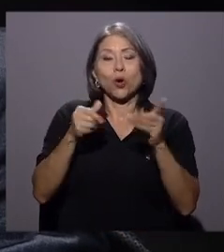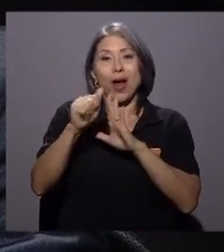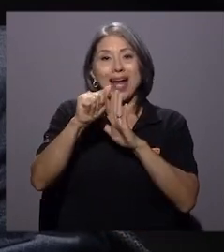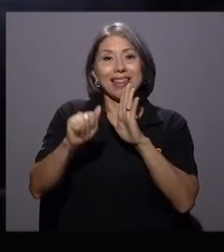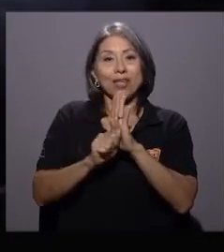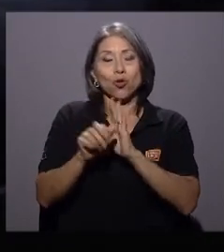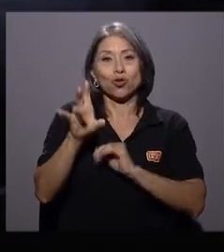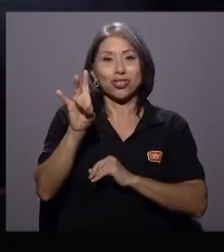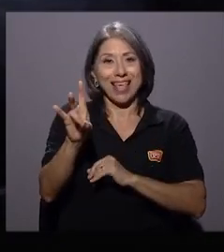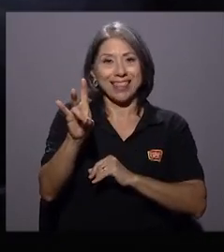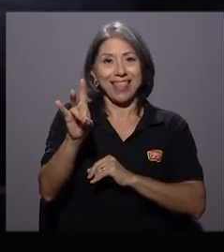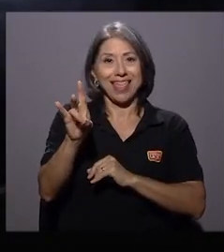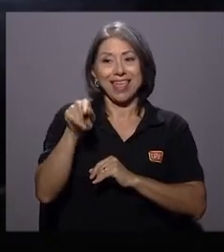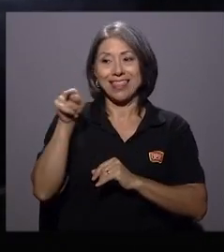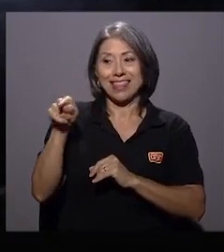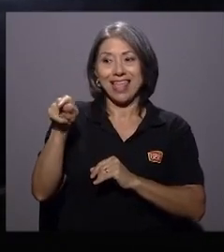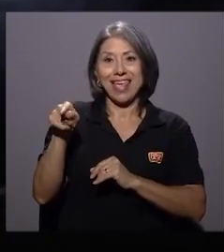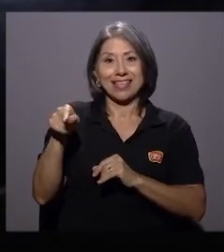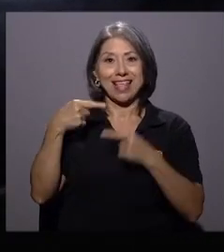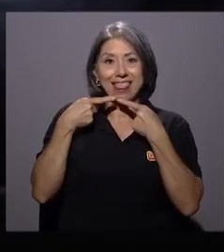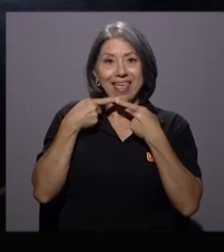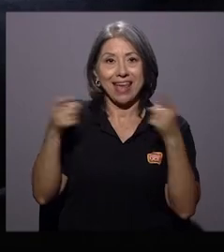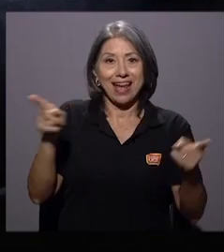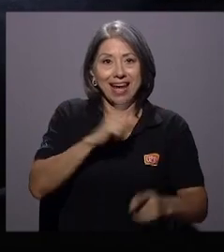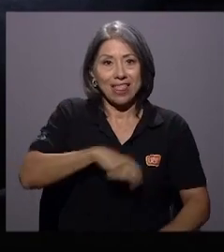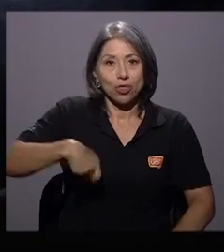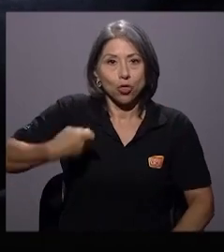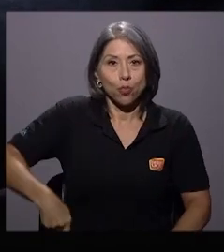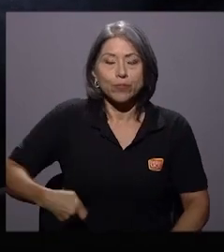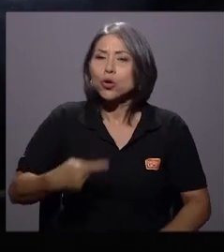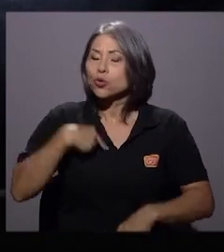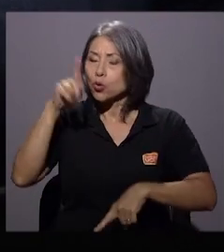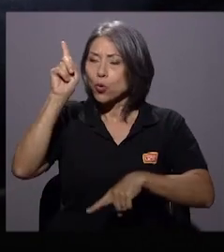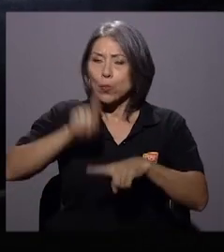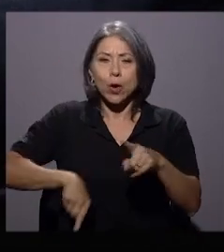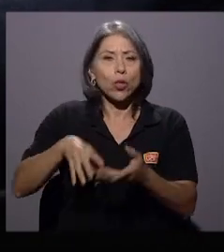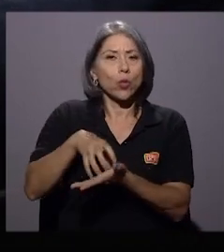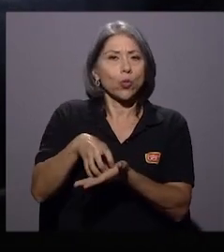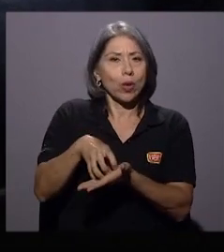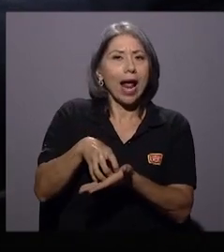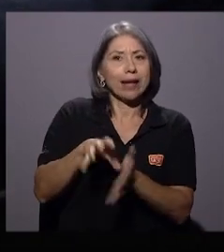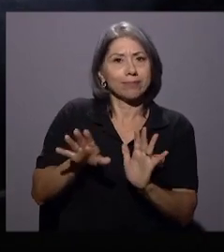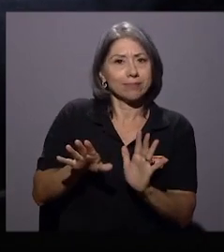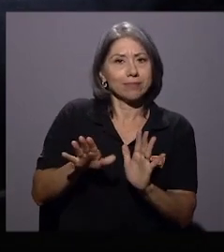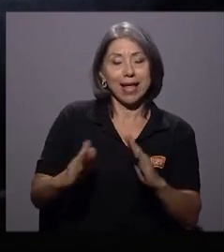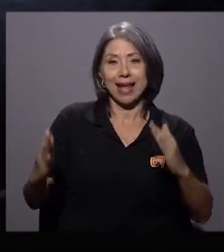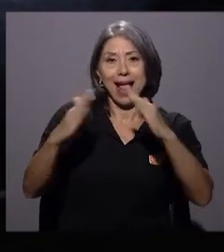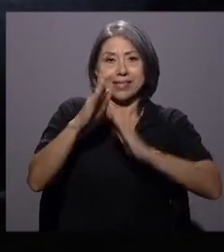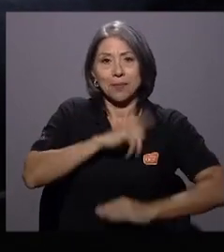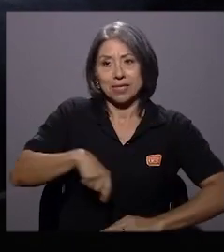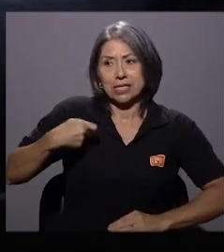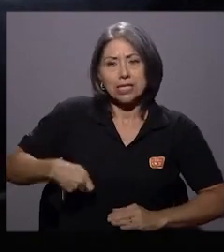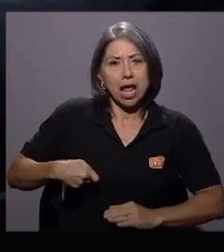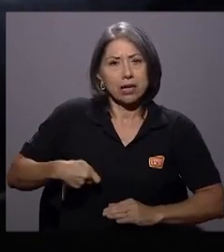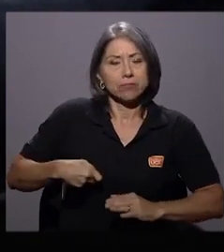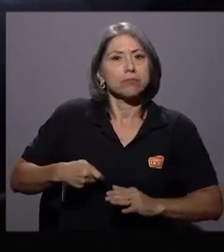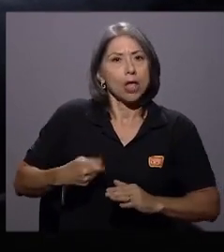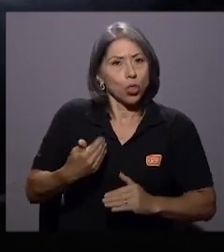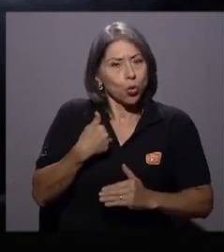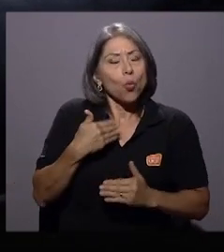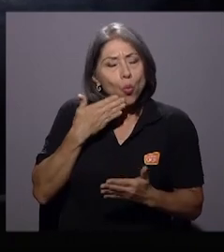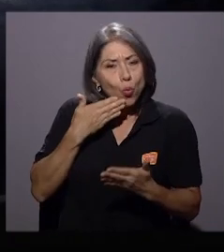decreto. Es decir, yo no puedo dudar de las buenas intenciones que haya tenido Casa Presidencial para